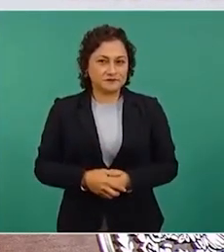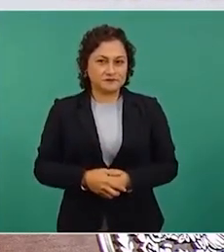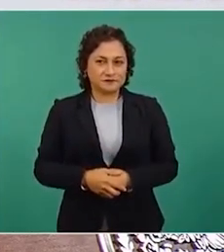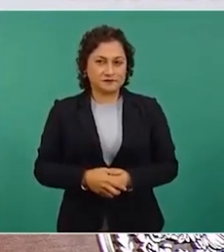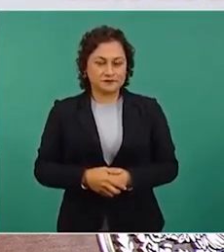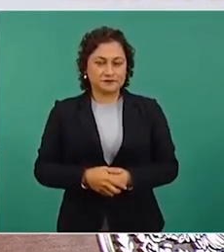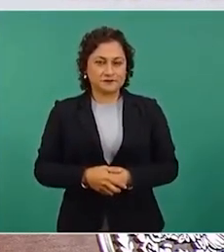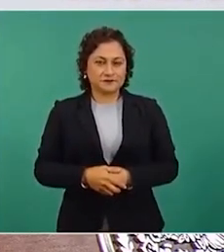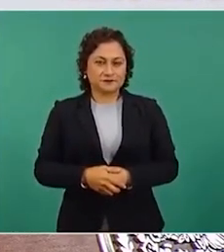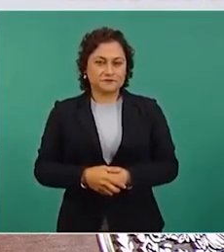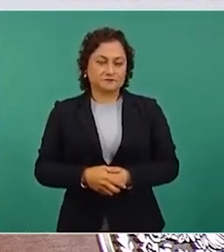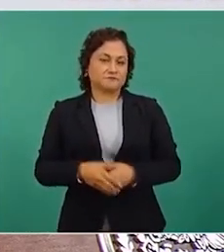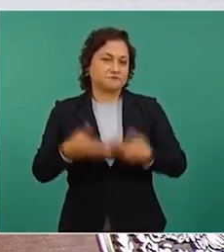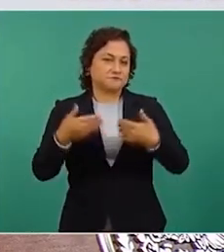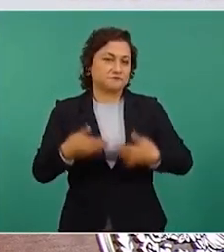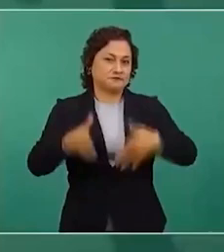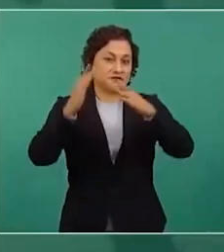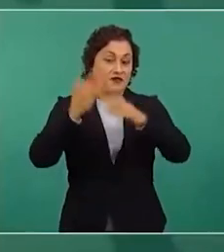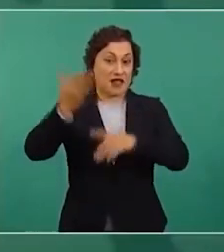eran